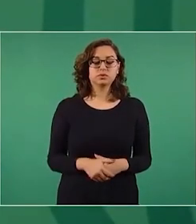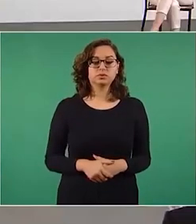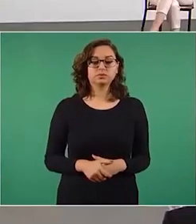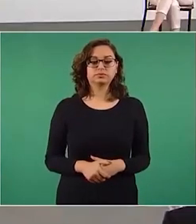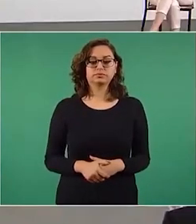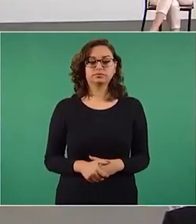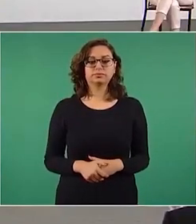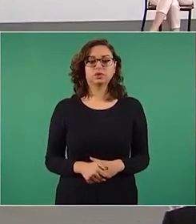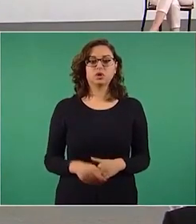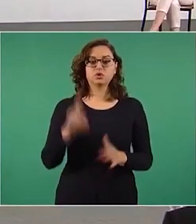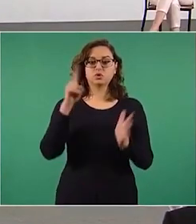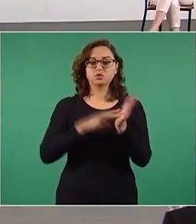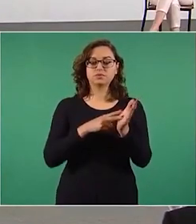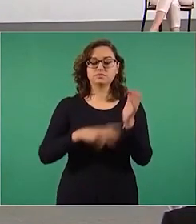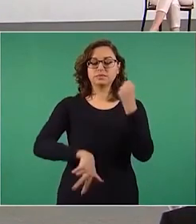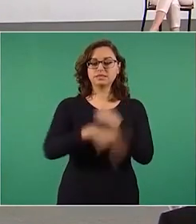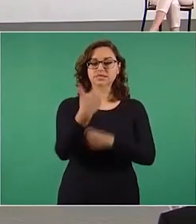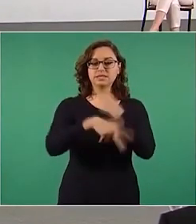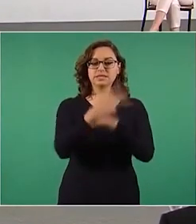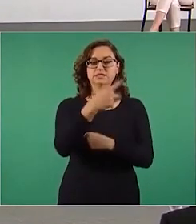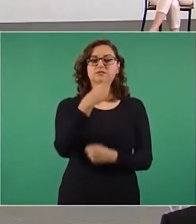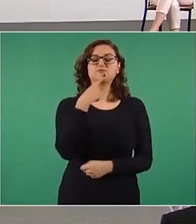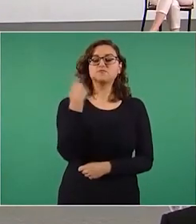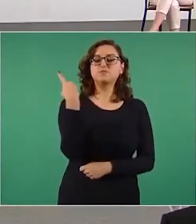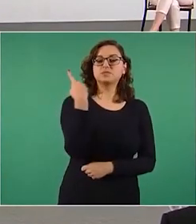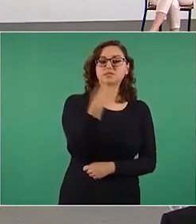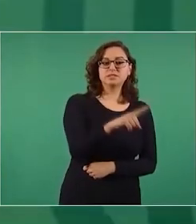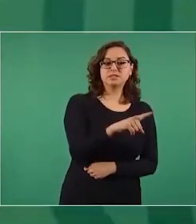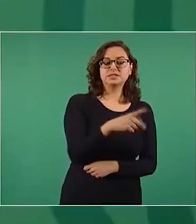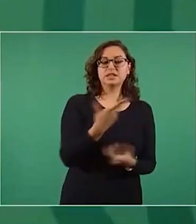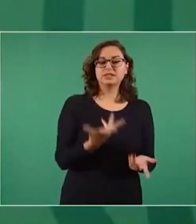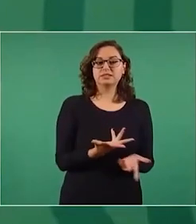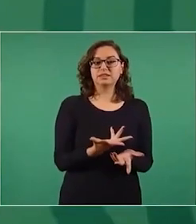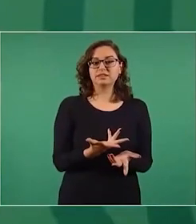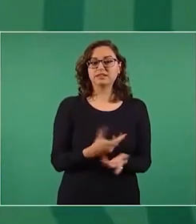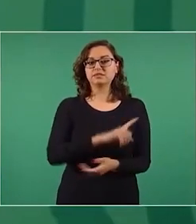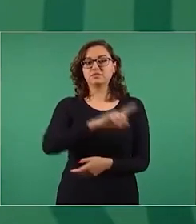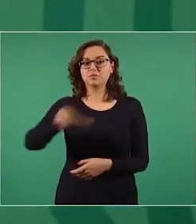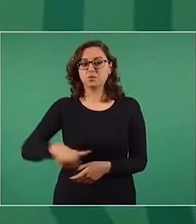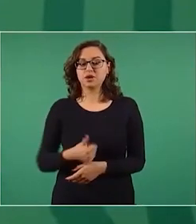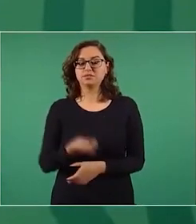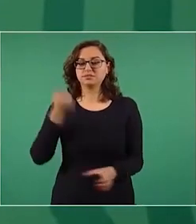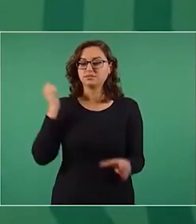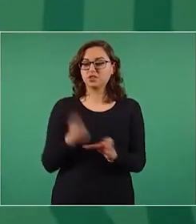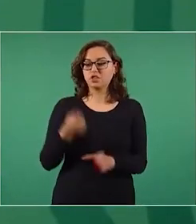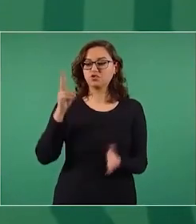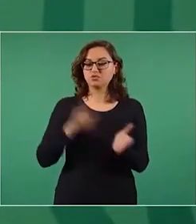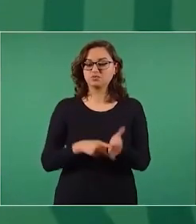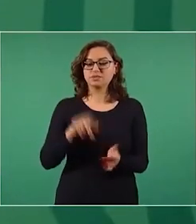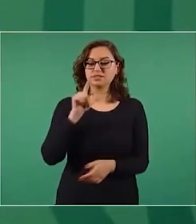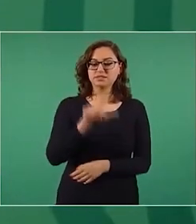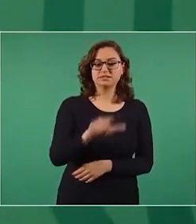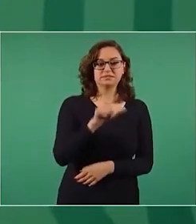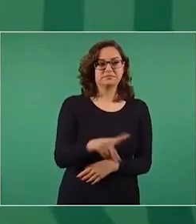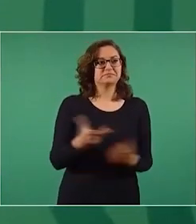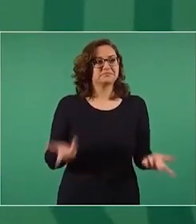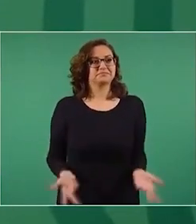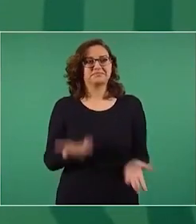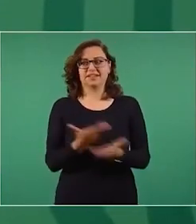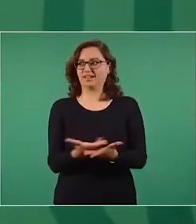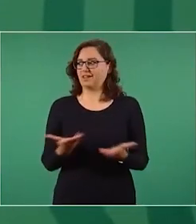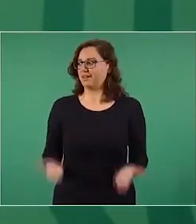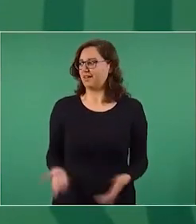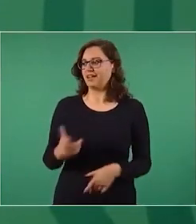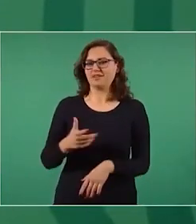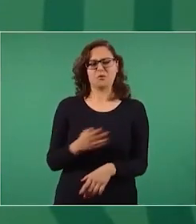2013, la denuncia del 2017 y estamos en el 2021. ¿Qué es lo que